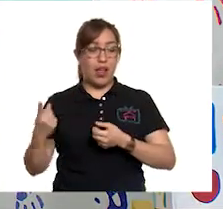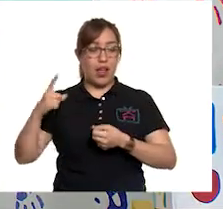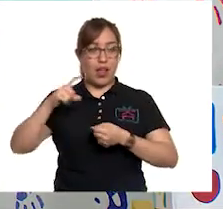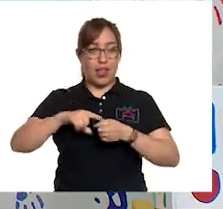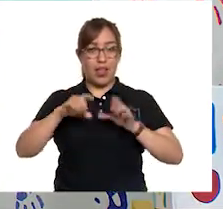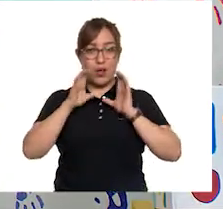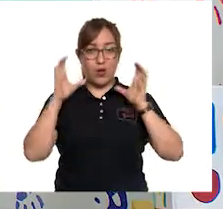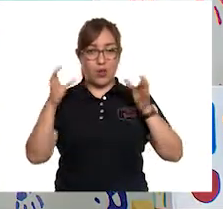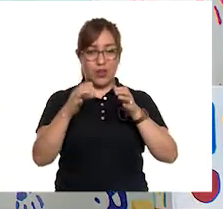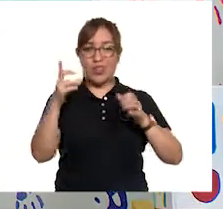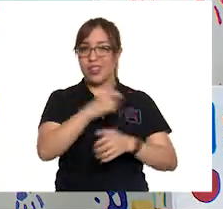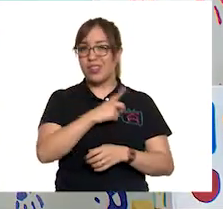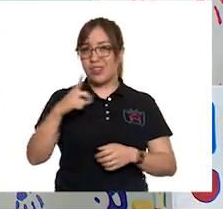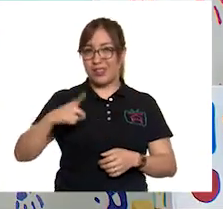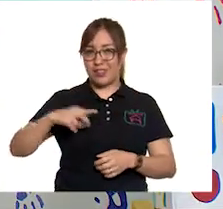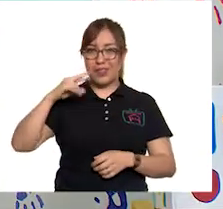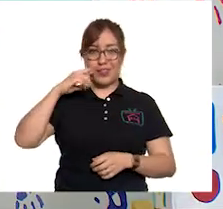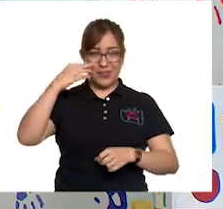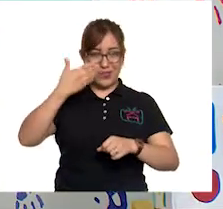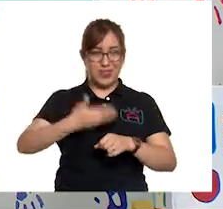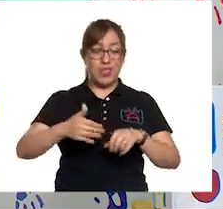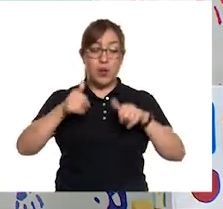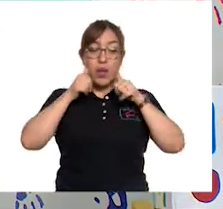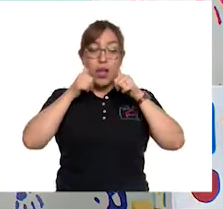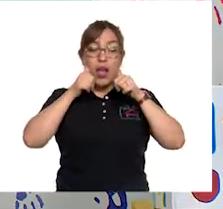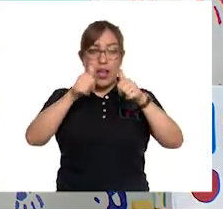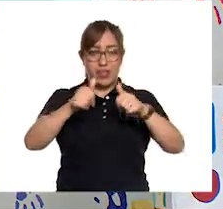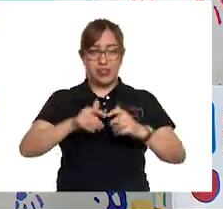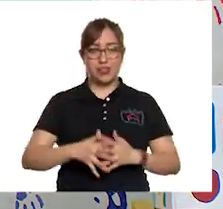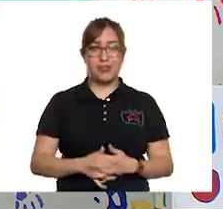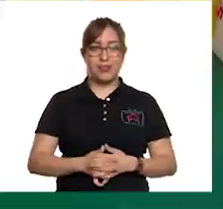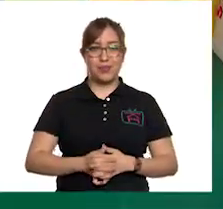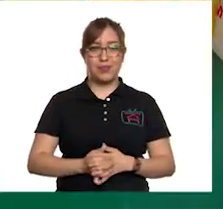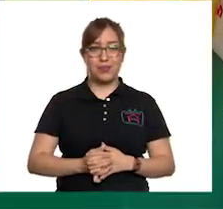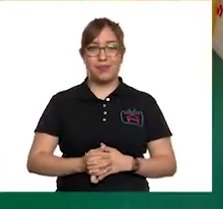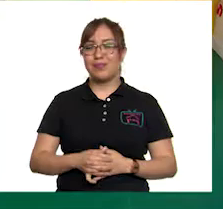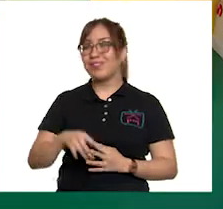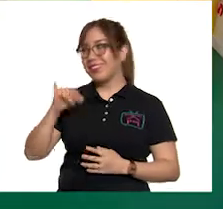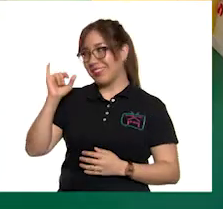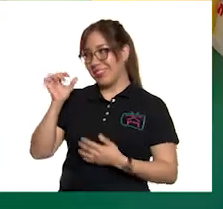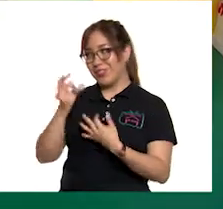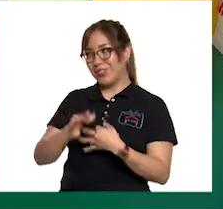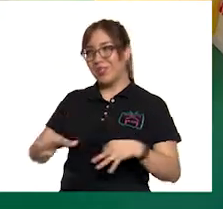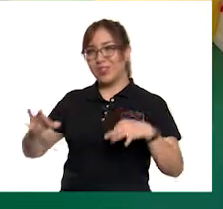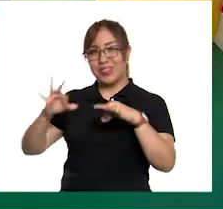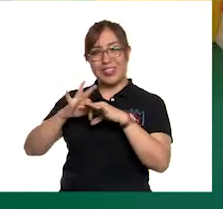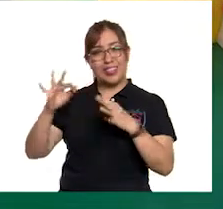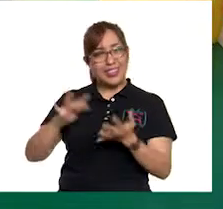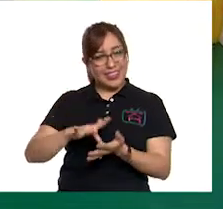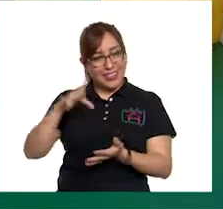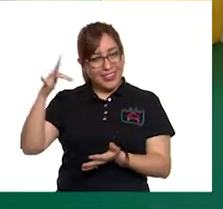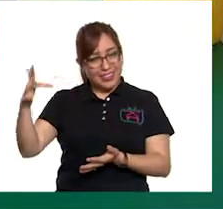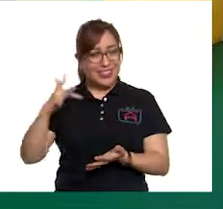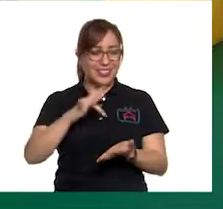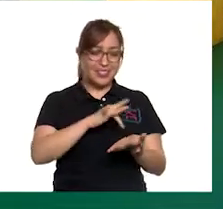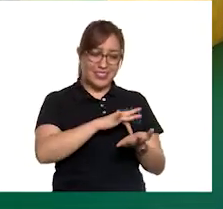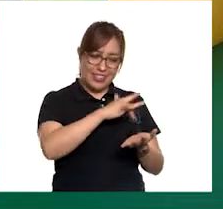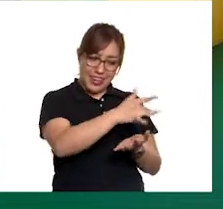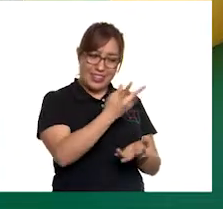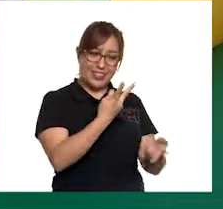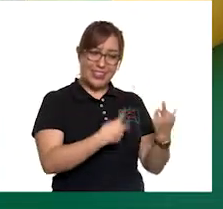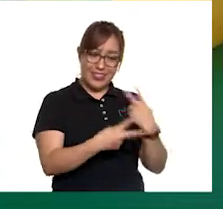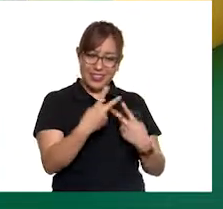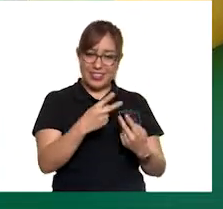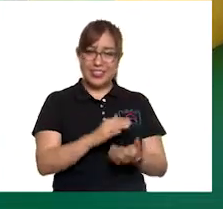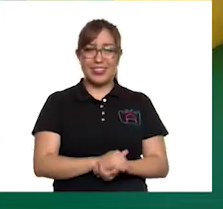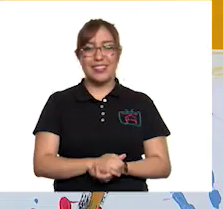responsabilidad de atender esas necesidades. Ay, sí, qué importante. Muchas gracias, maestra. Y muchas gracias, Panchito, por venir el día de